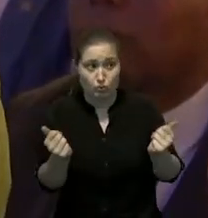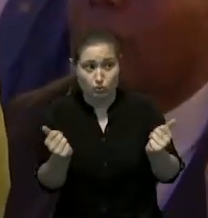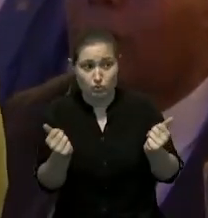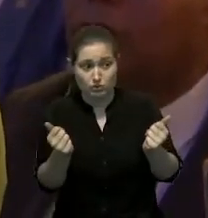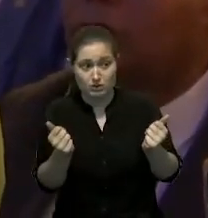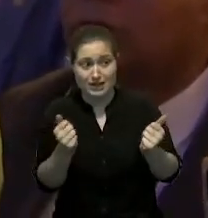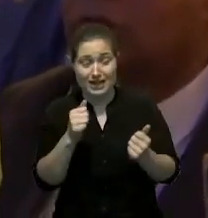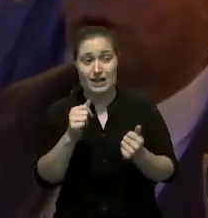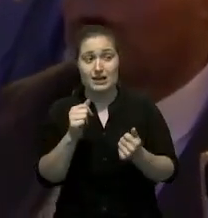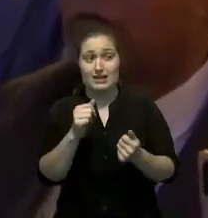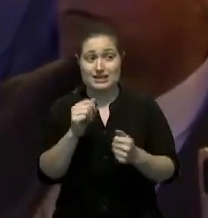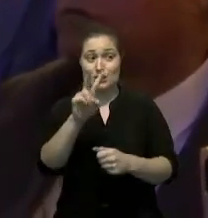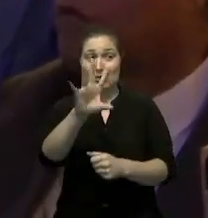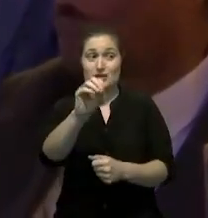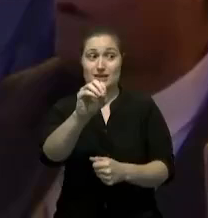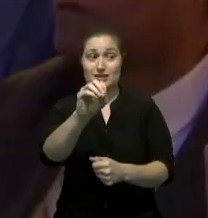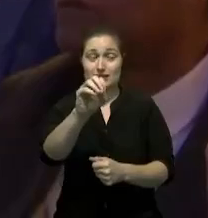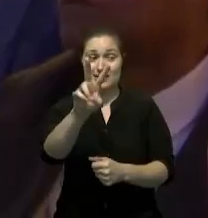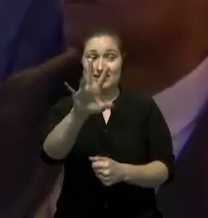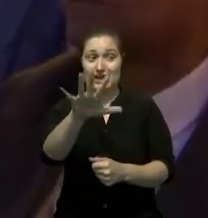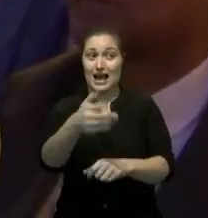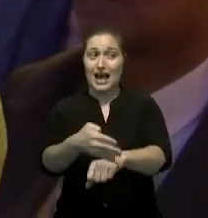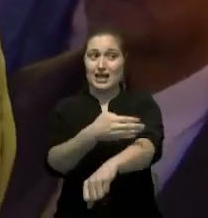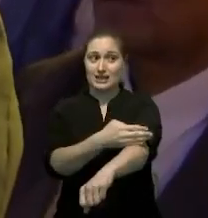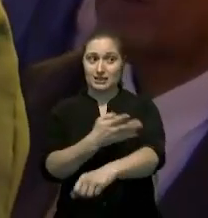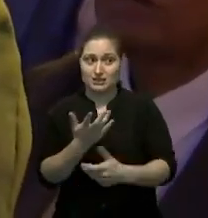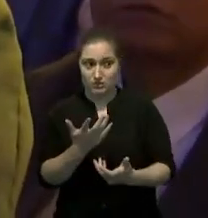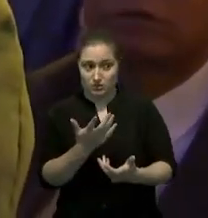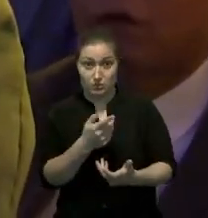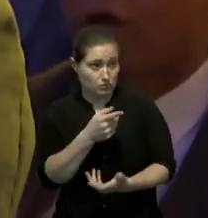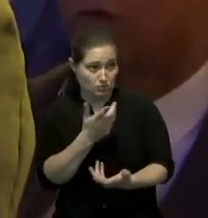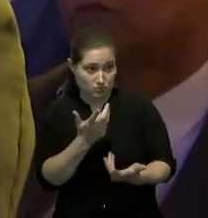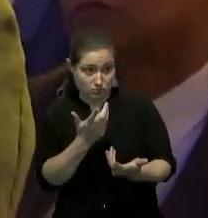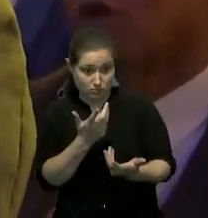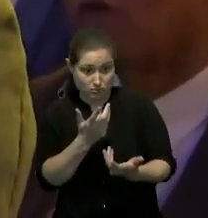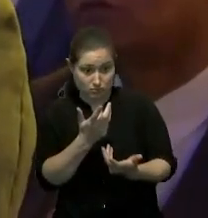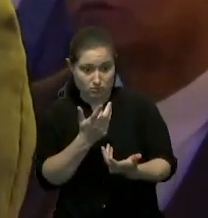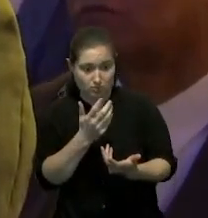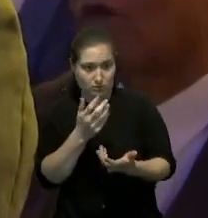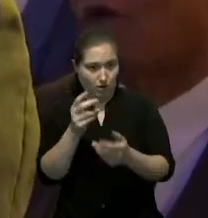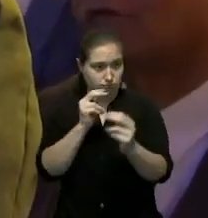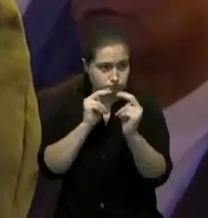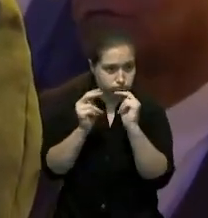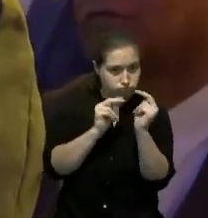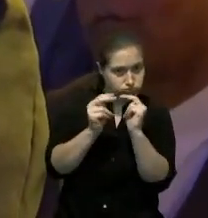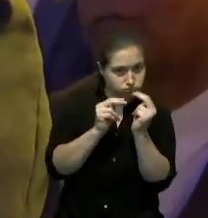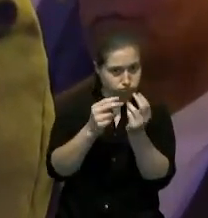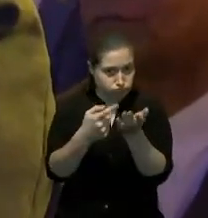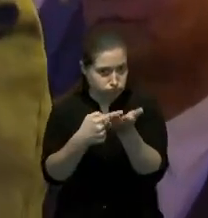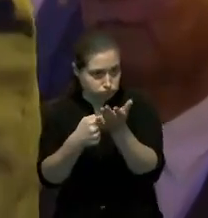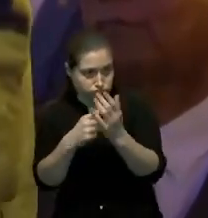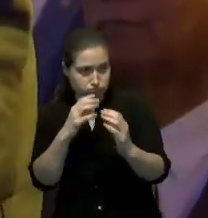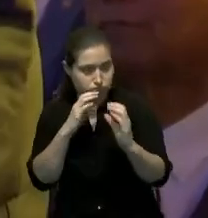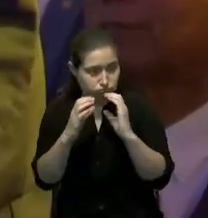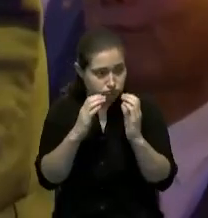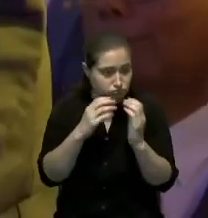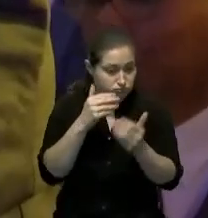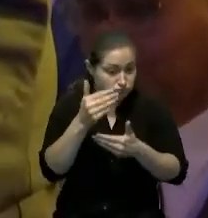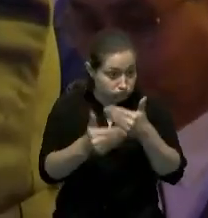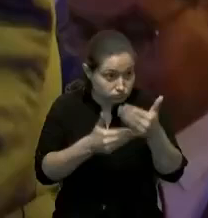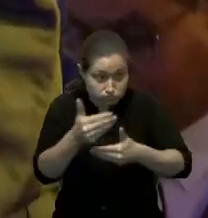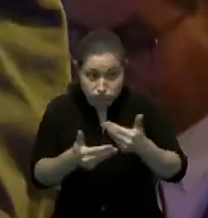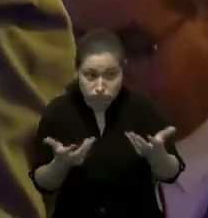llegue el dos mil veinticinco como ha avanzado como ha avanzado esas negociaciones esas conversaciones y si